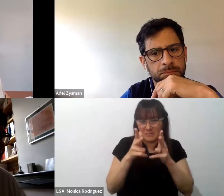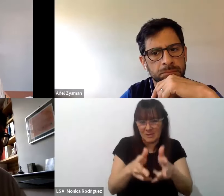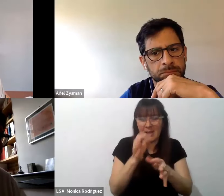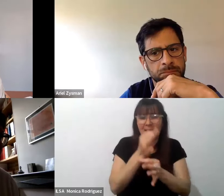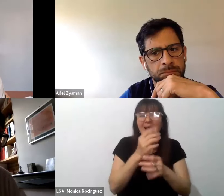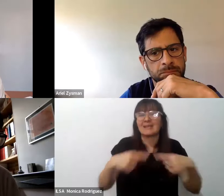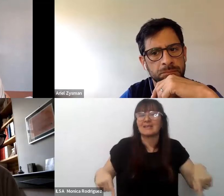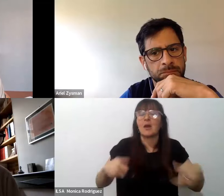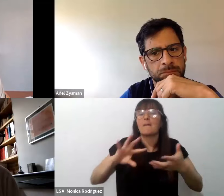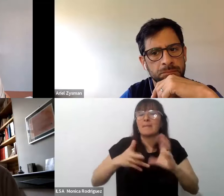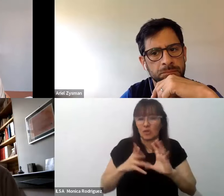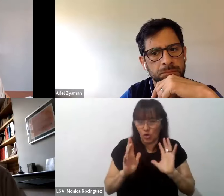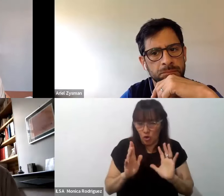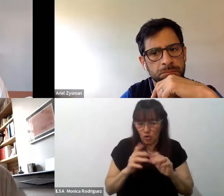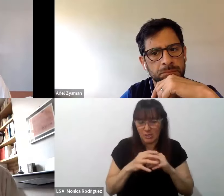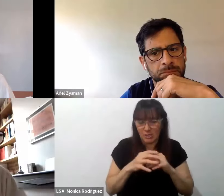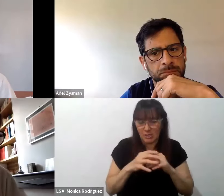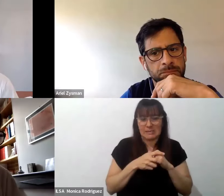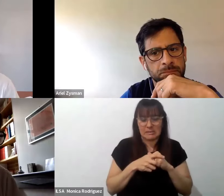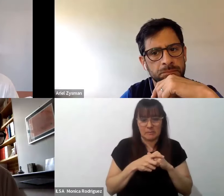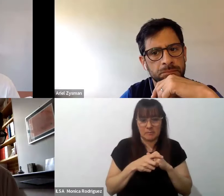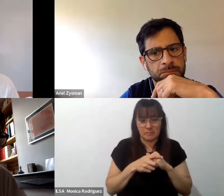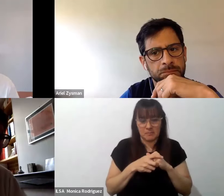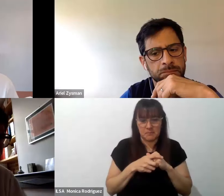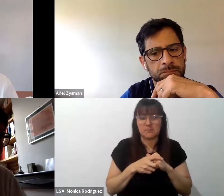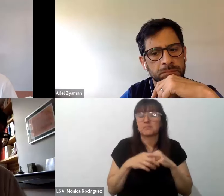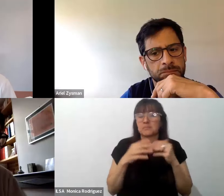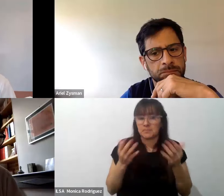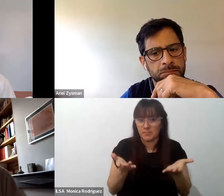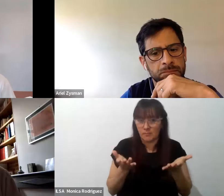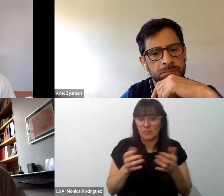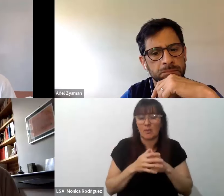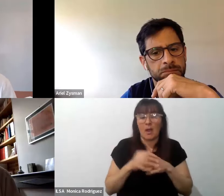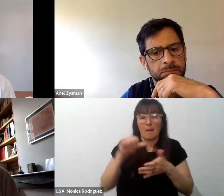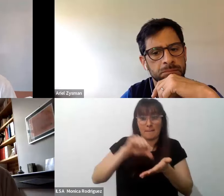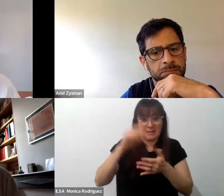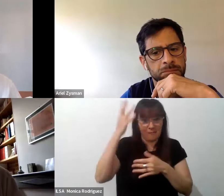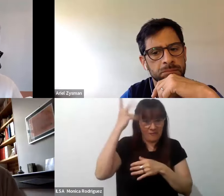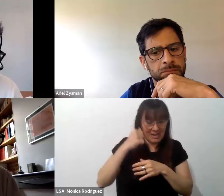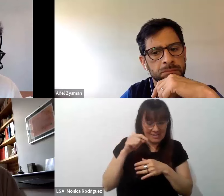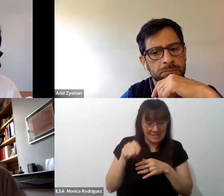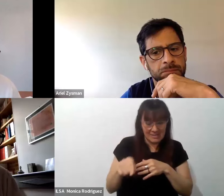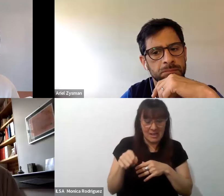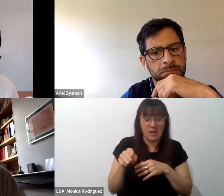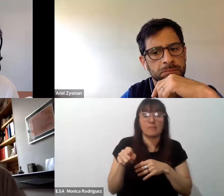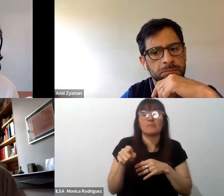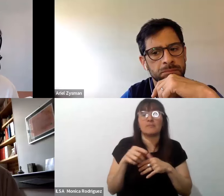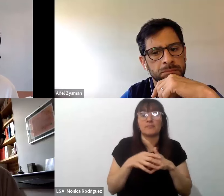metodológicas entonces en Francia también